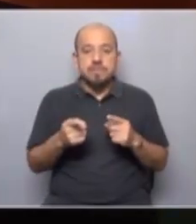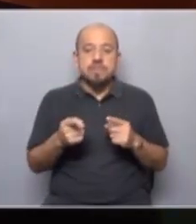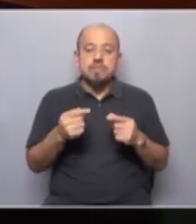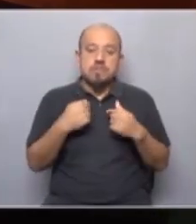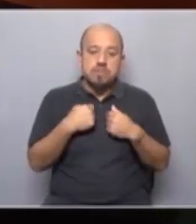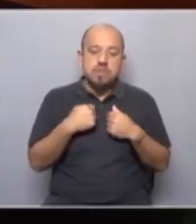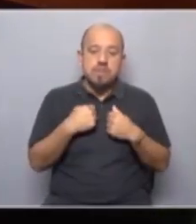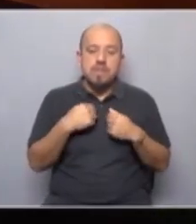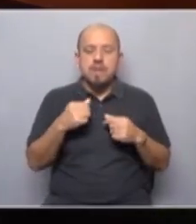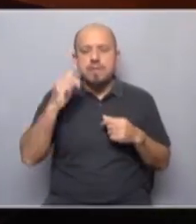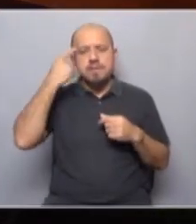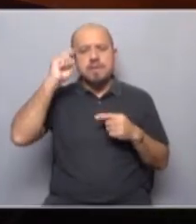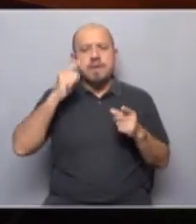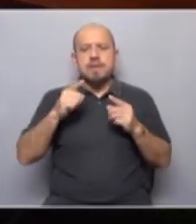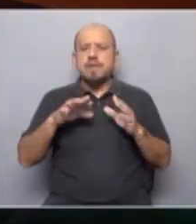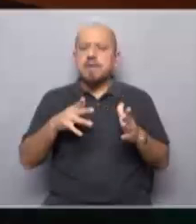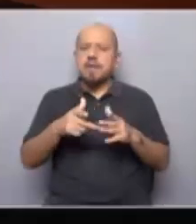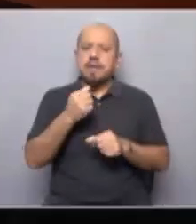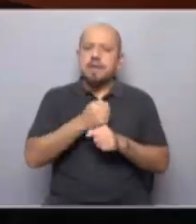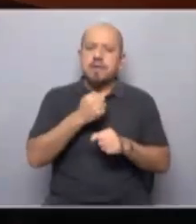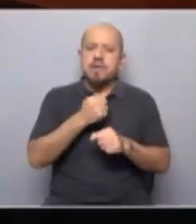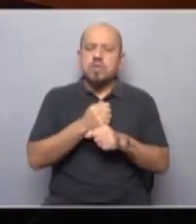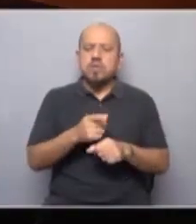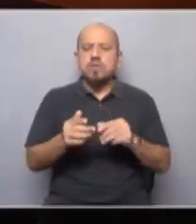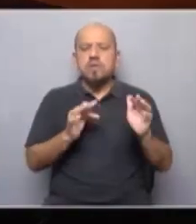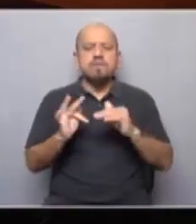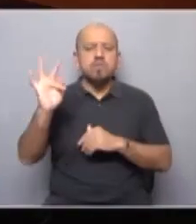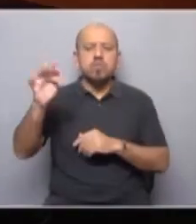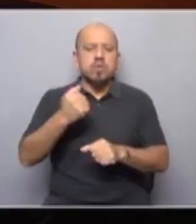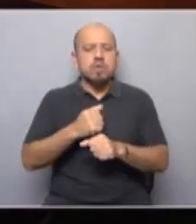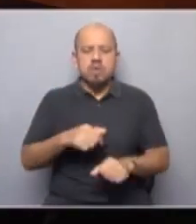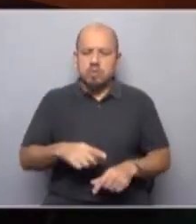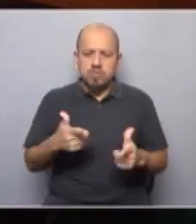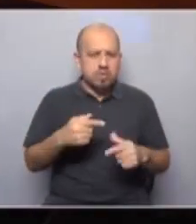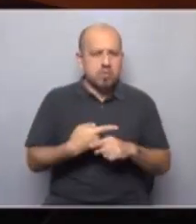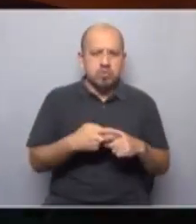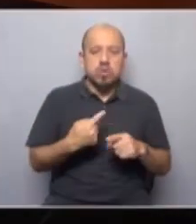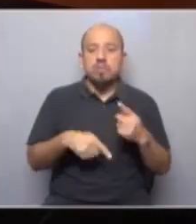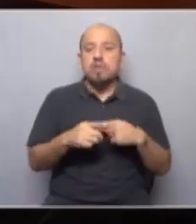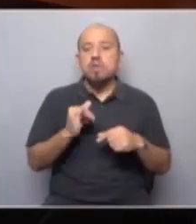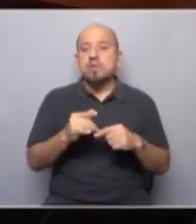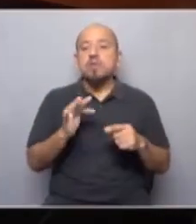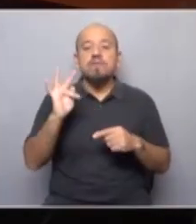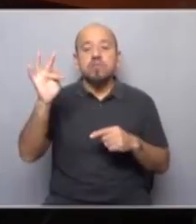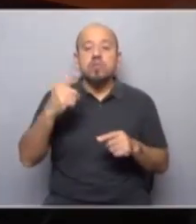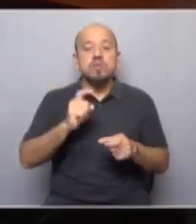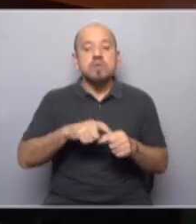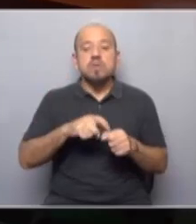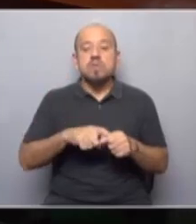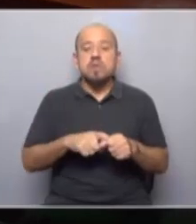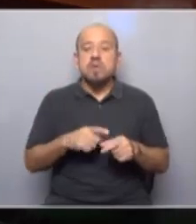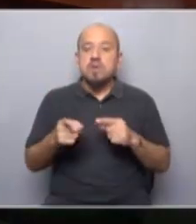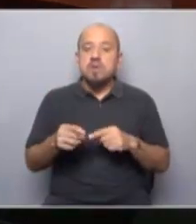he provocado más de una vez la idea de que el trabajo en el futuro el trabajo no está en discusión pero probablemente sí el futuro del sindicalismo si el